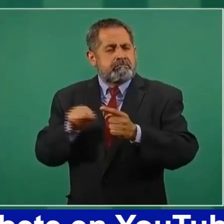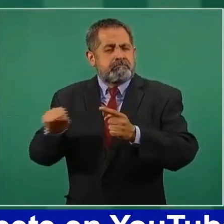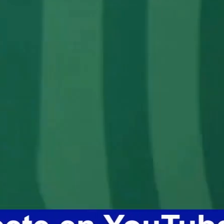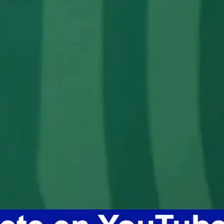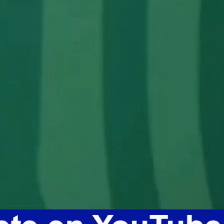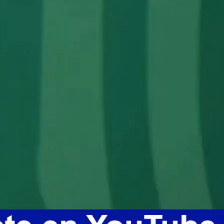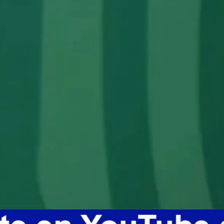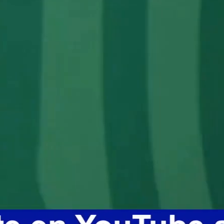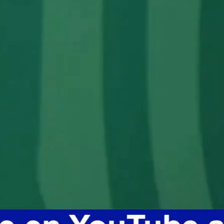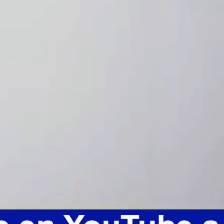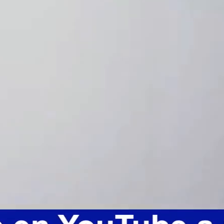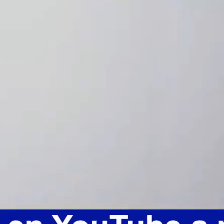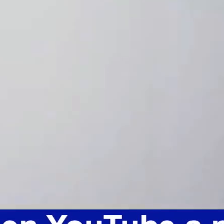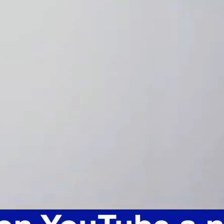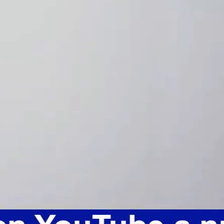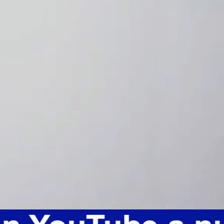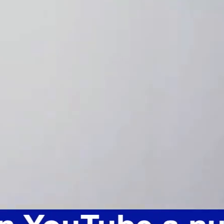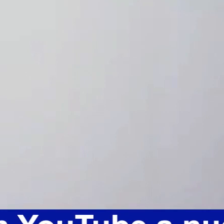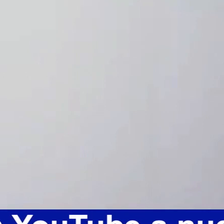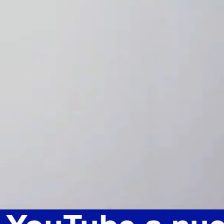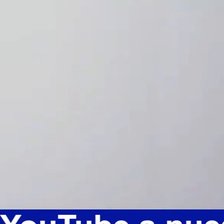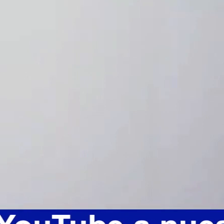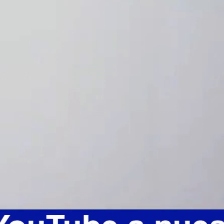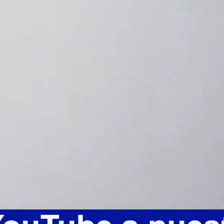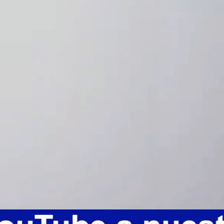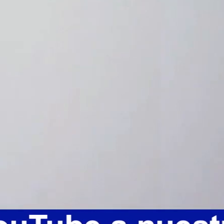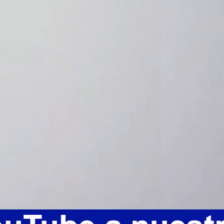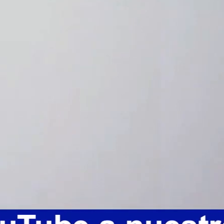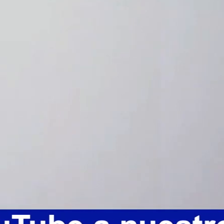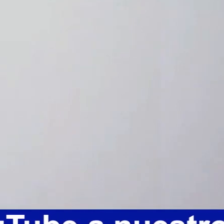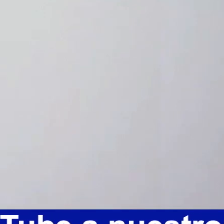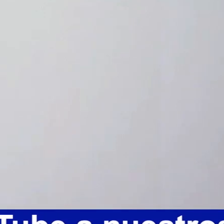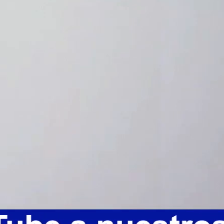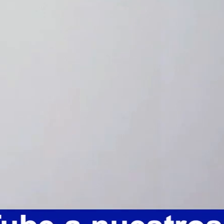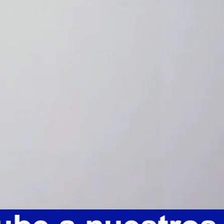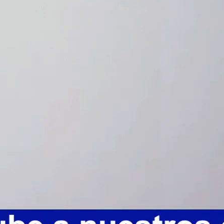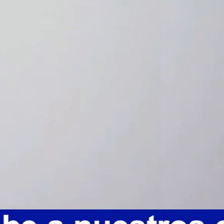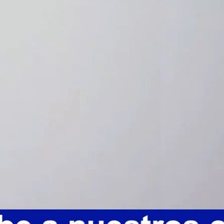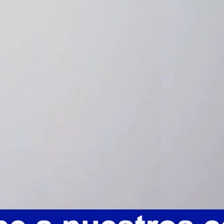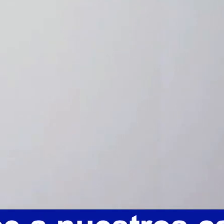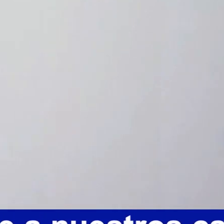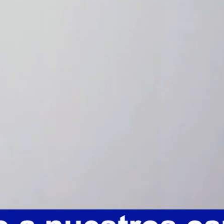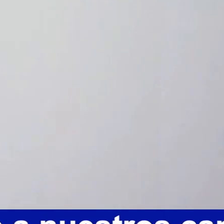cómo se llaman las pequeñas tiendas de los pueblos,